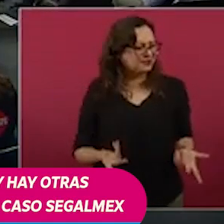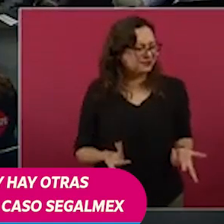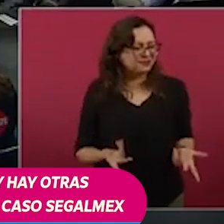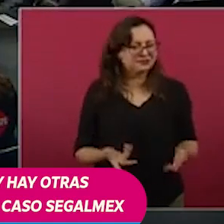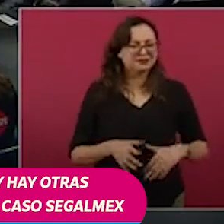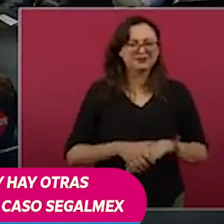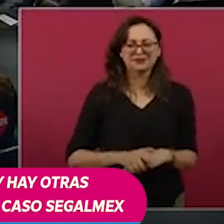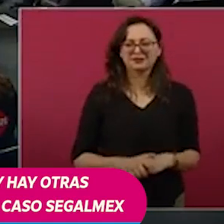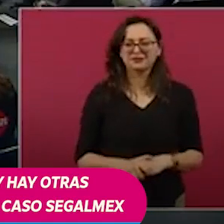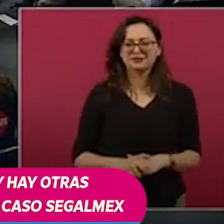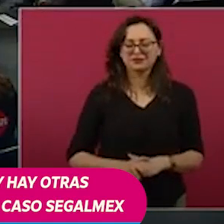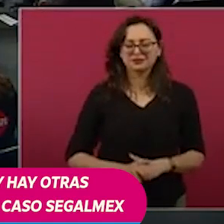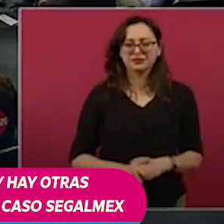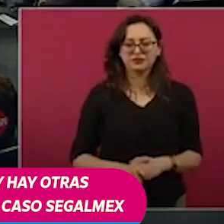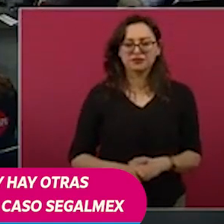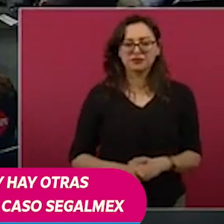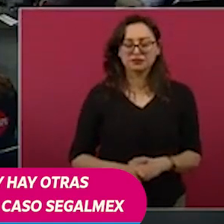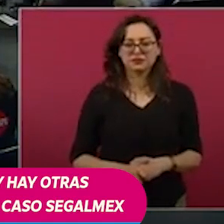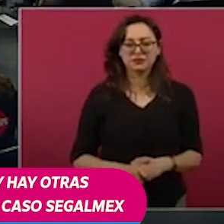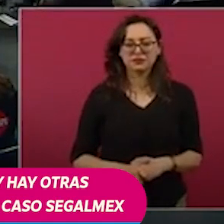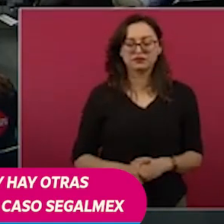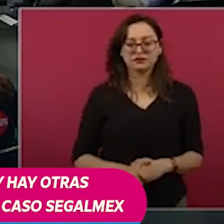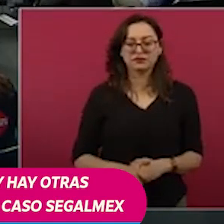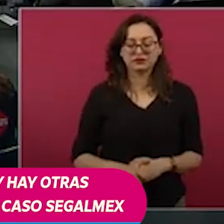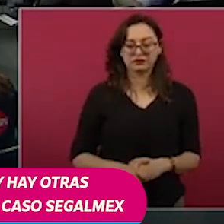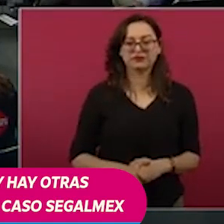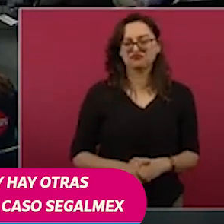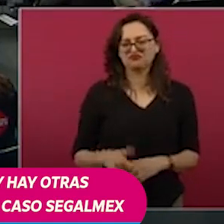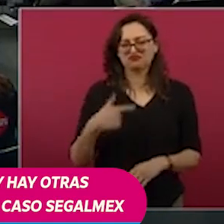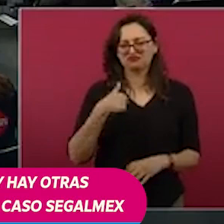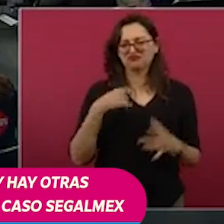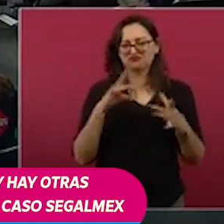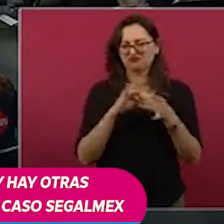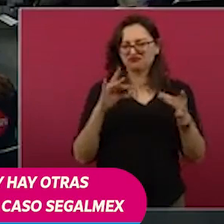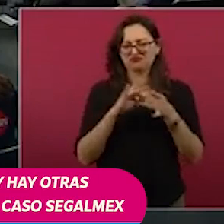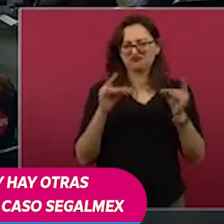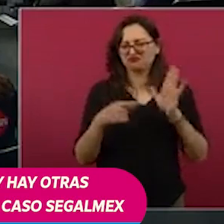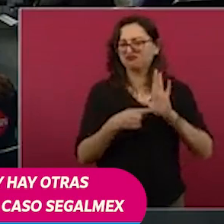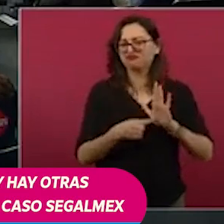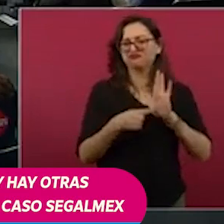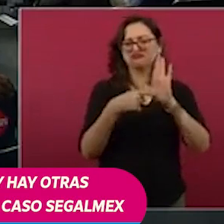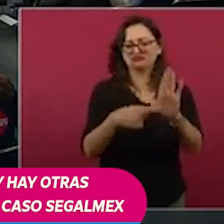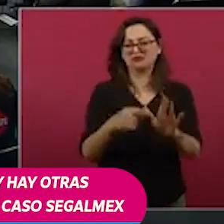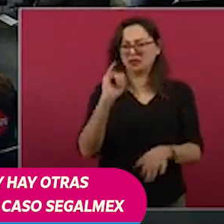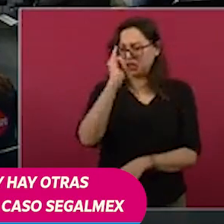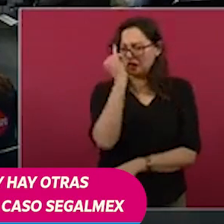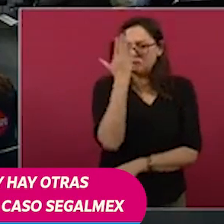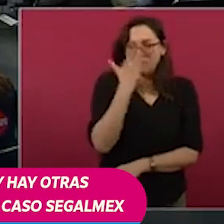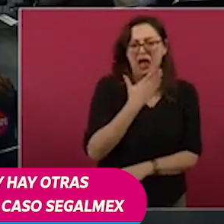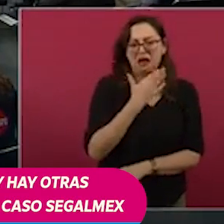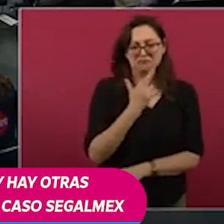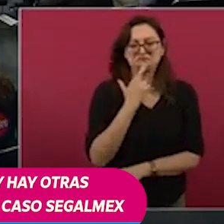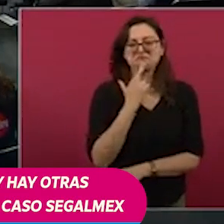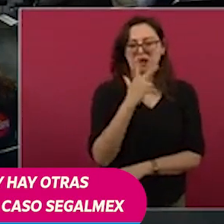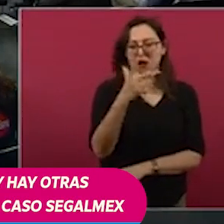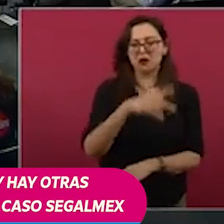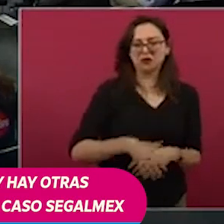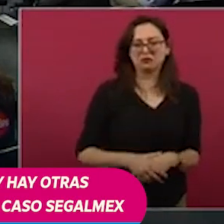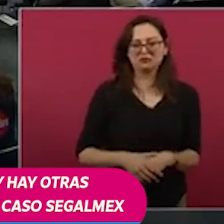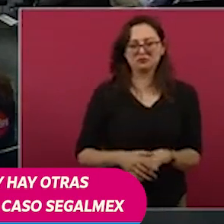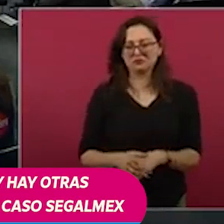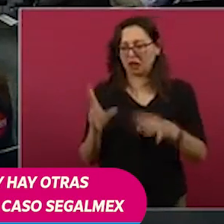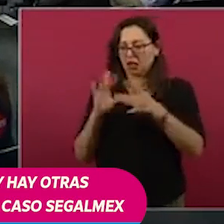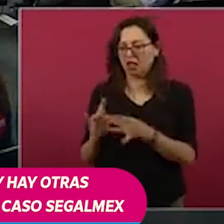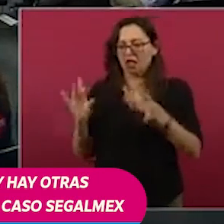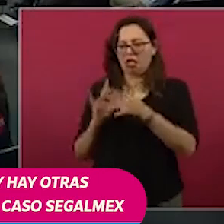a poner otra imagen. Dicen que una buena imagen habla más que mil